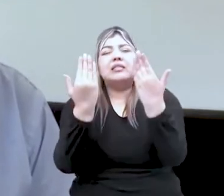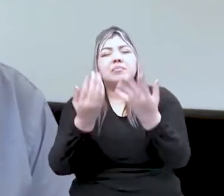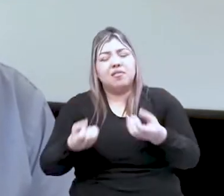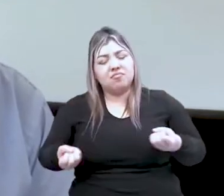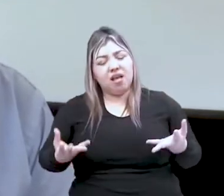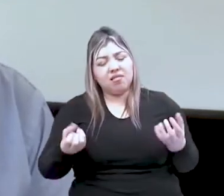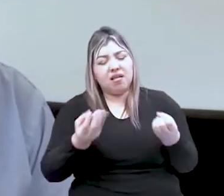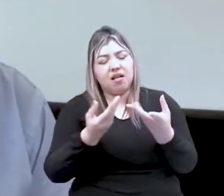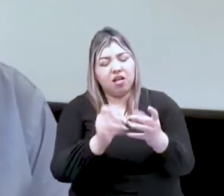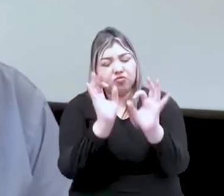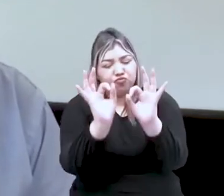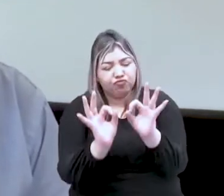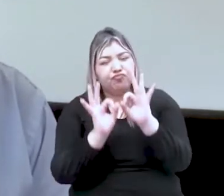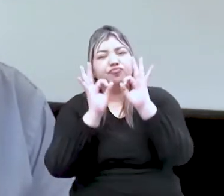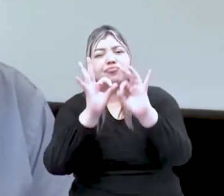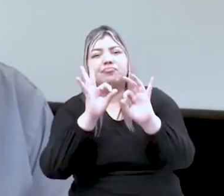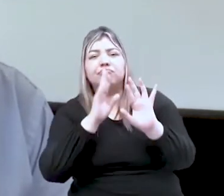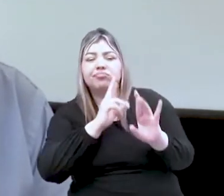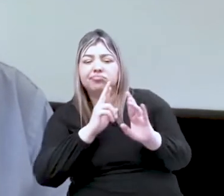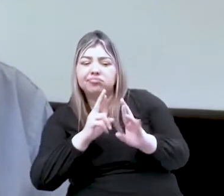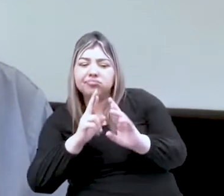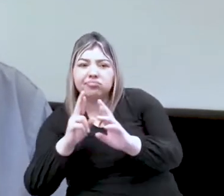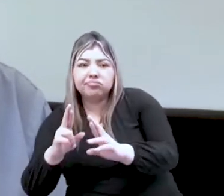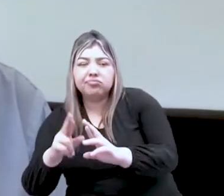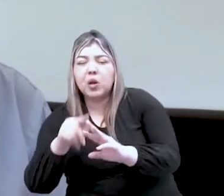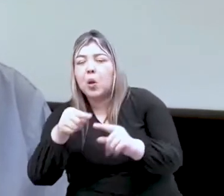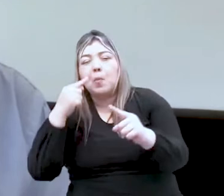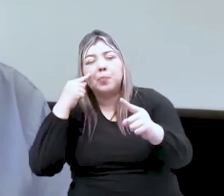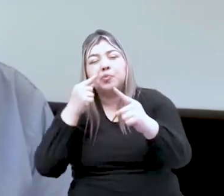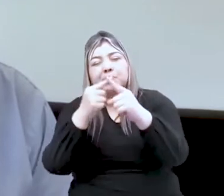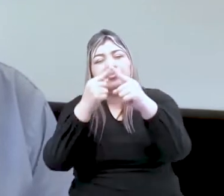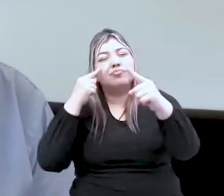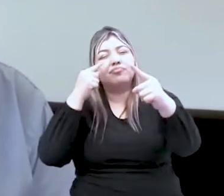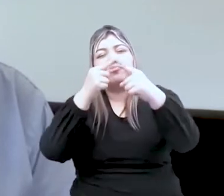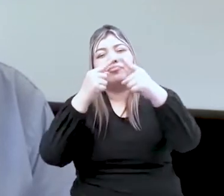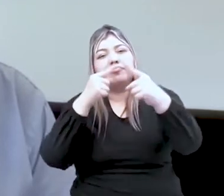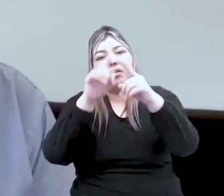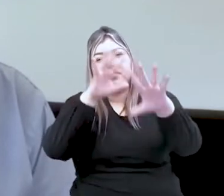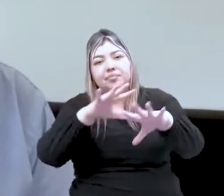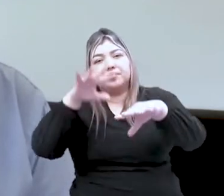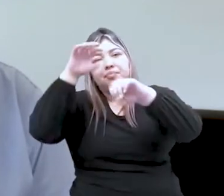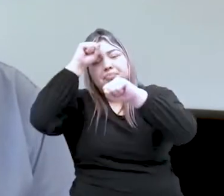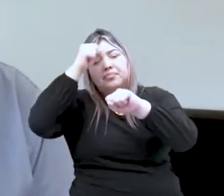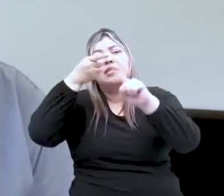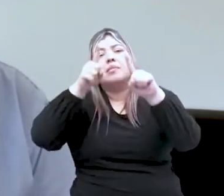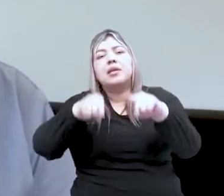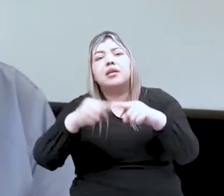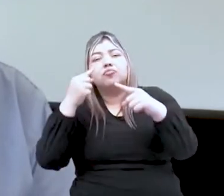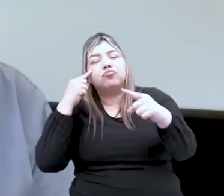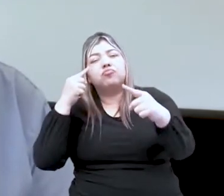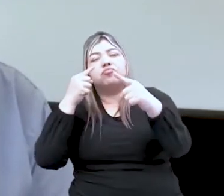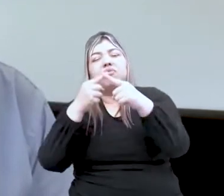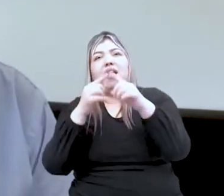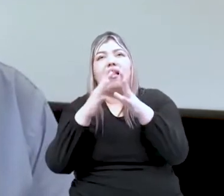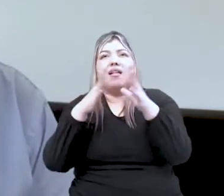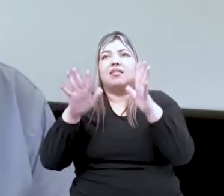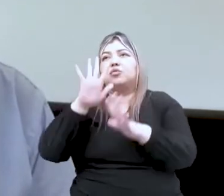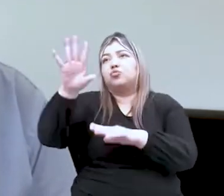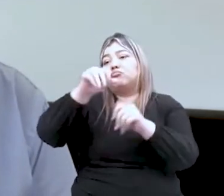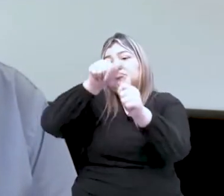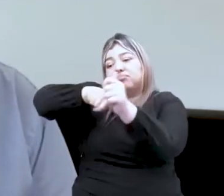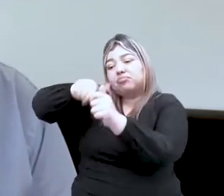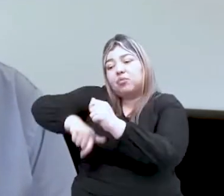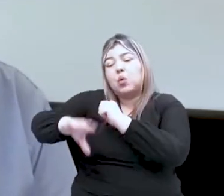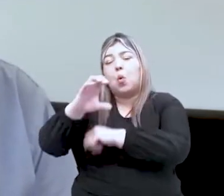mejores resultados en lo que tiene que ver con objetivos de aprendizaje y los objetivos grandes que cada país se trace